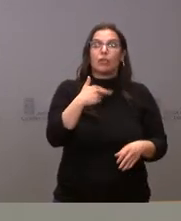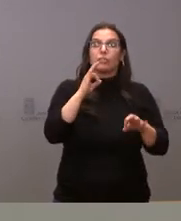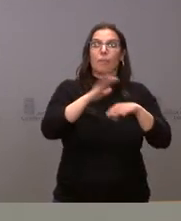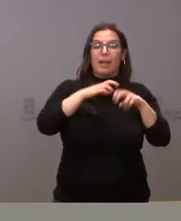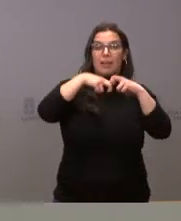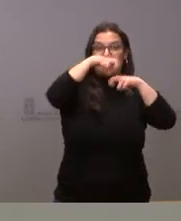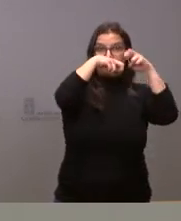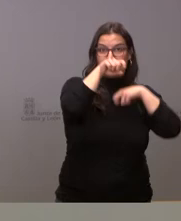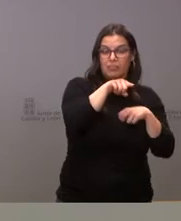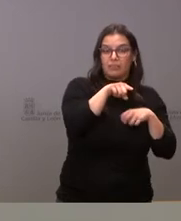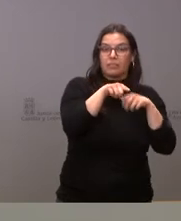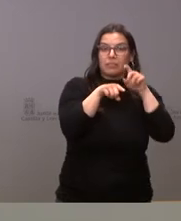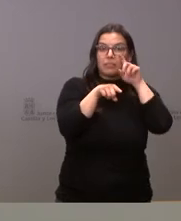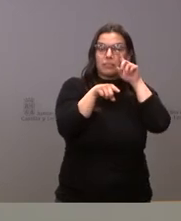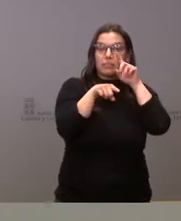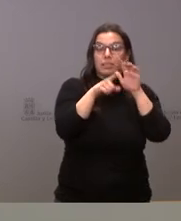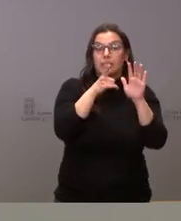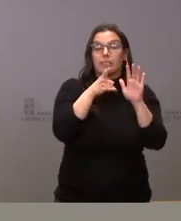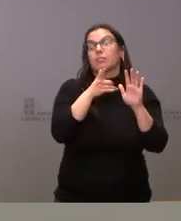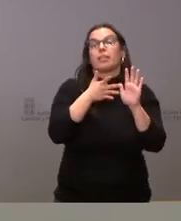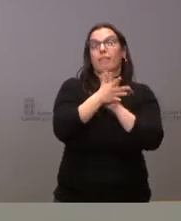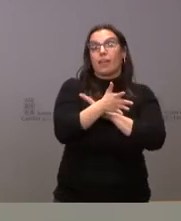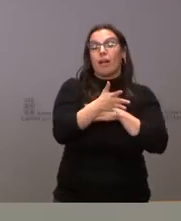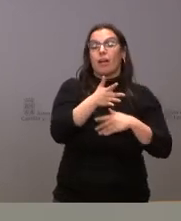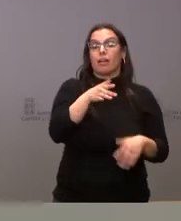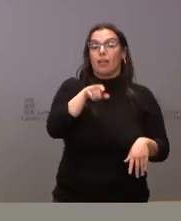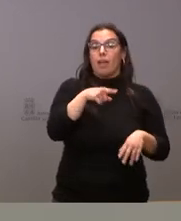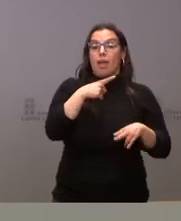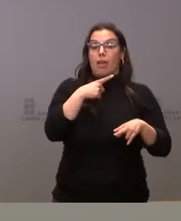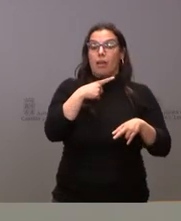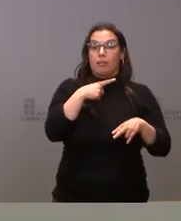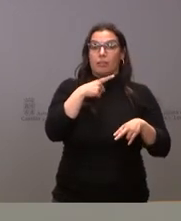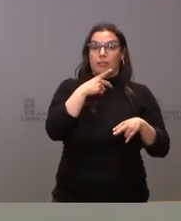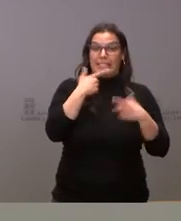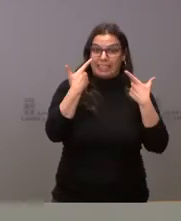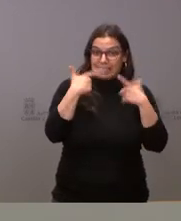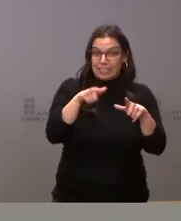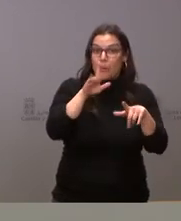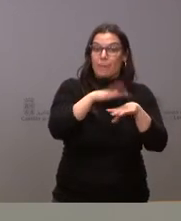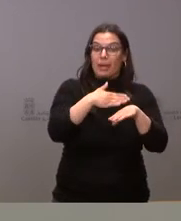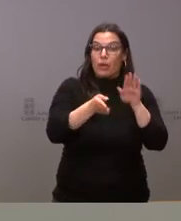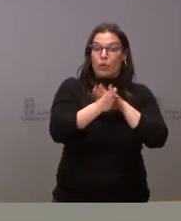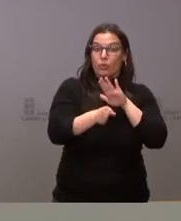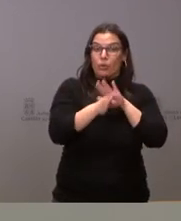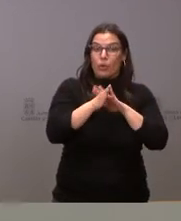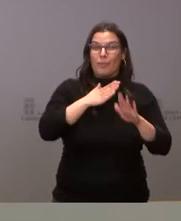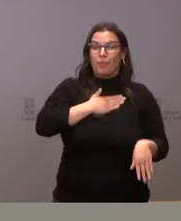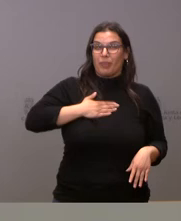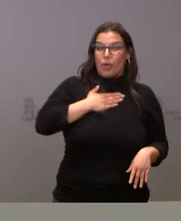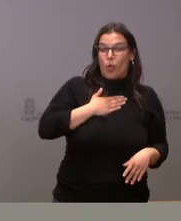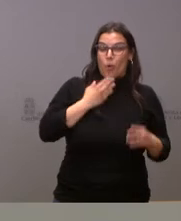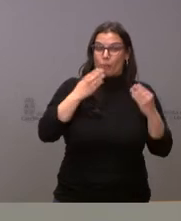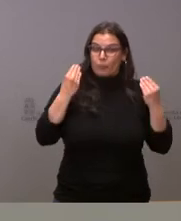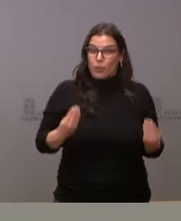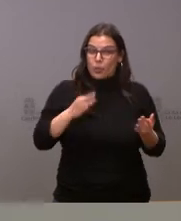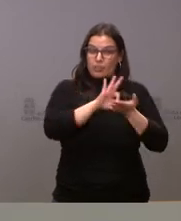Ortega, que refleja un hecho, que es que esta actividad, para seguir manteniendo el confort y la calidad del servicio,